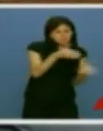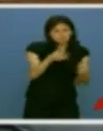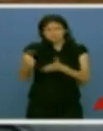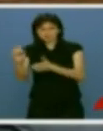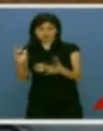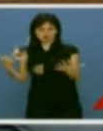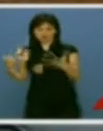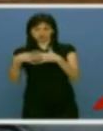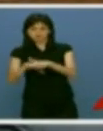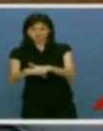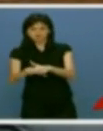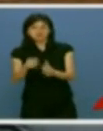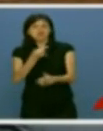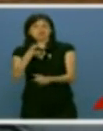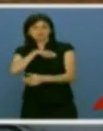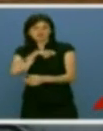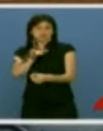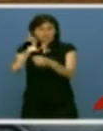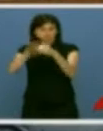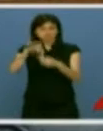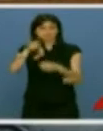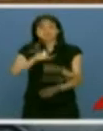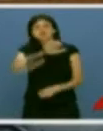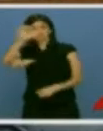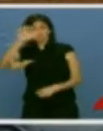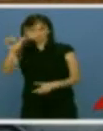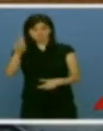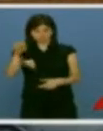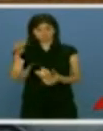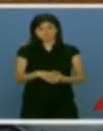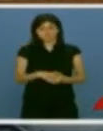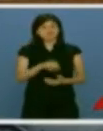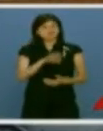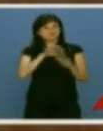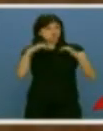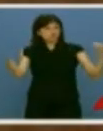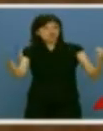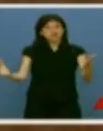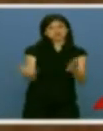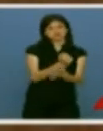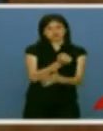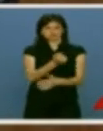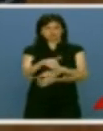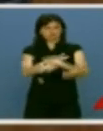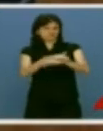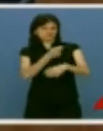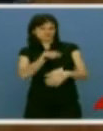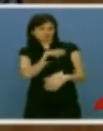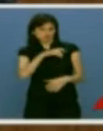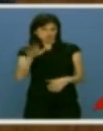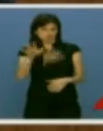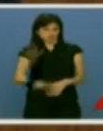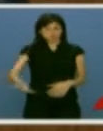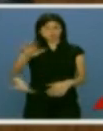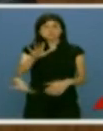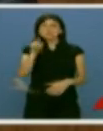formamos parte de España y también de Europa. Señorías, todos somos Estado. De hecho, señor Herrera, a